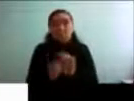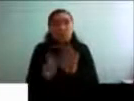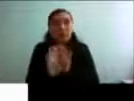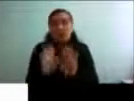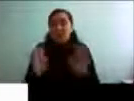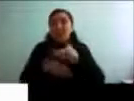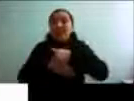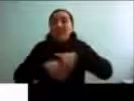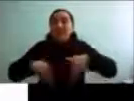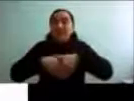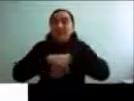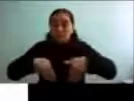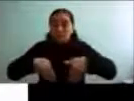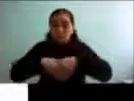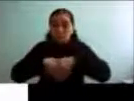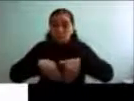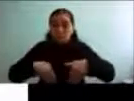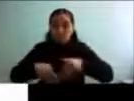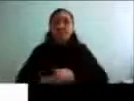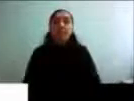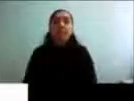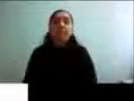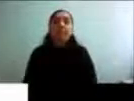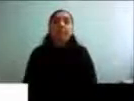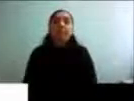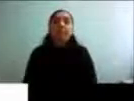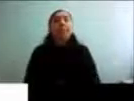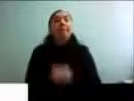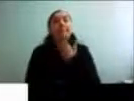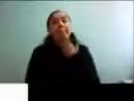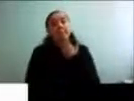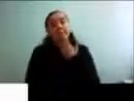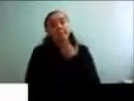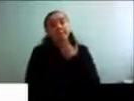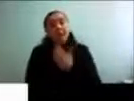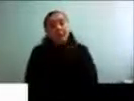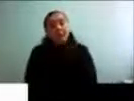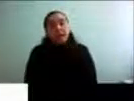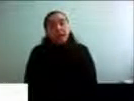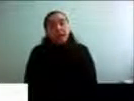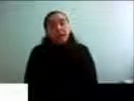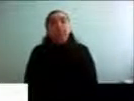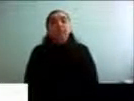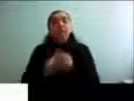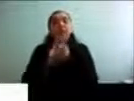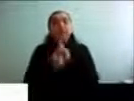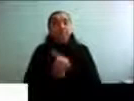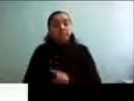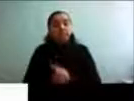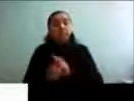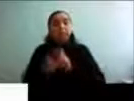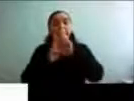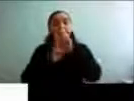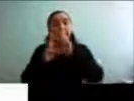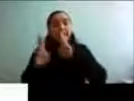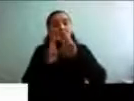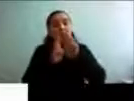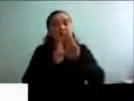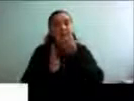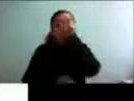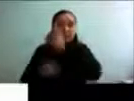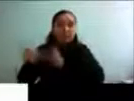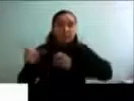neutra. Enfrentamos cambios también en cuanto a las relaciones que tenemos entre las personas,